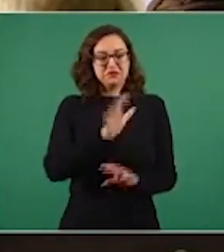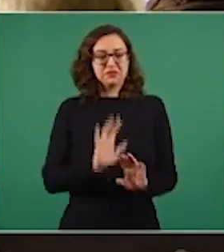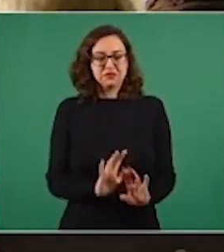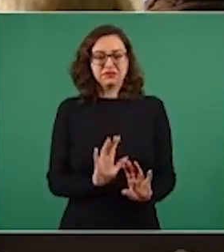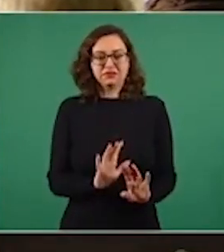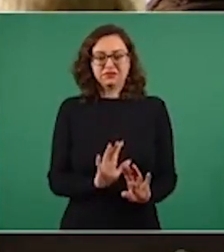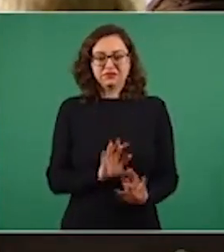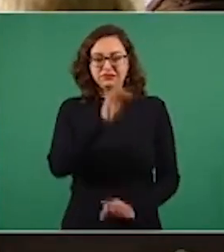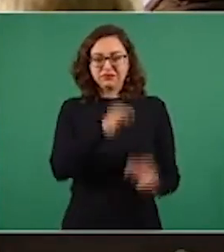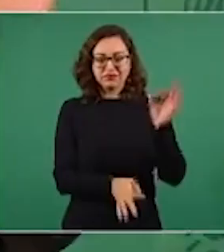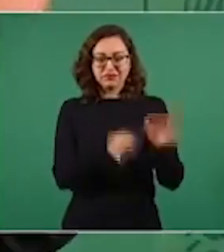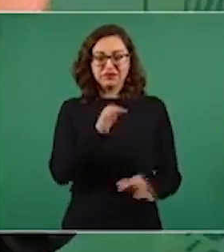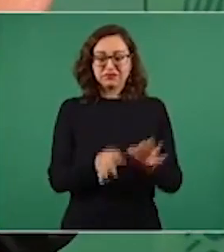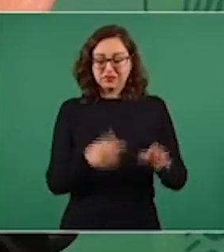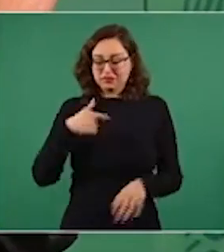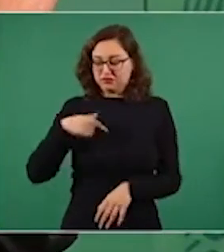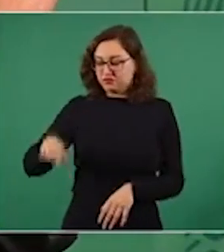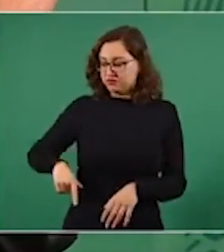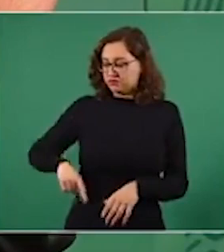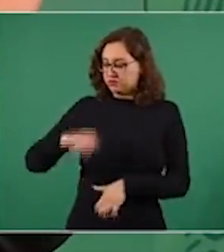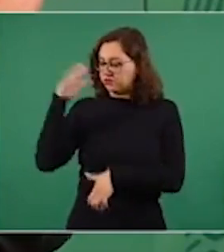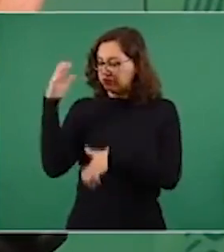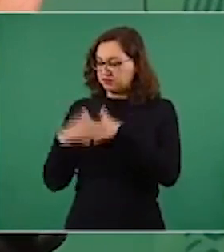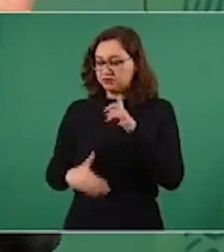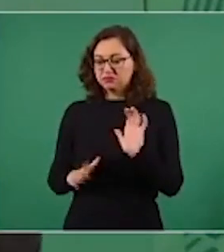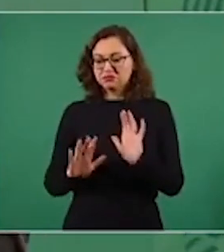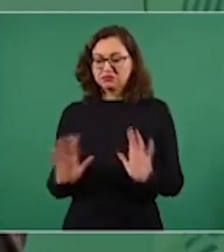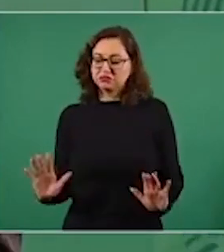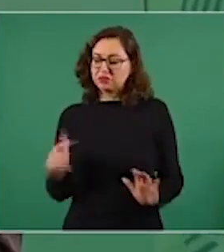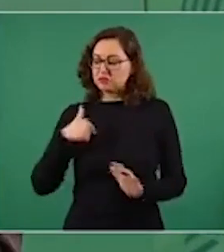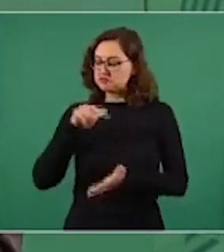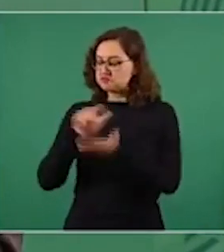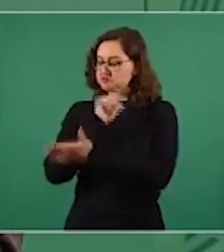voy a tener quien me cuide quien me proteja